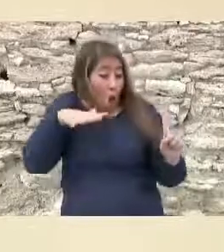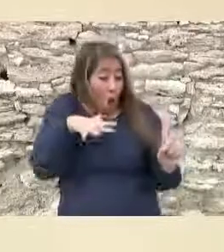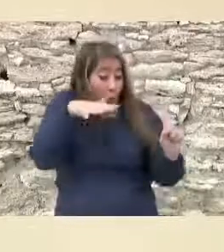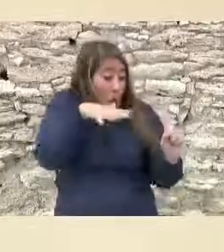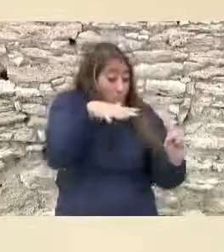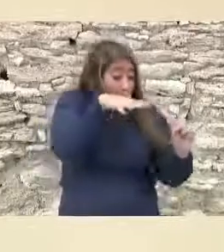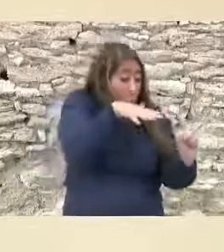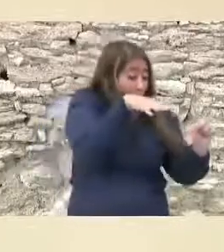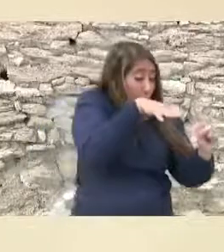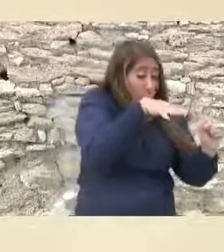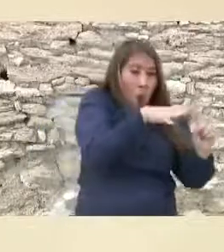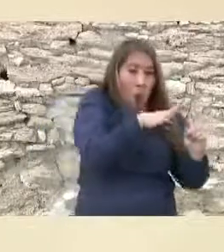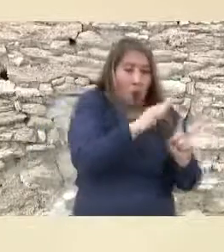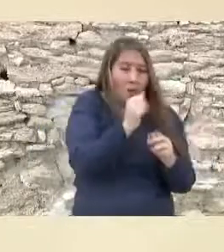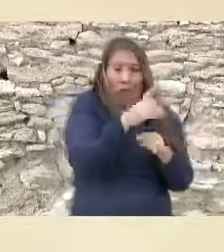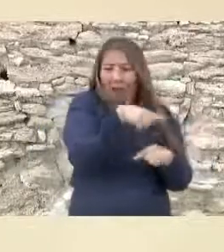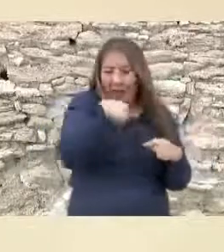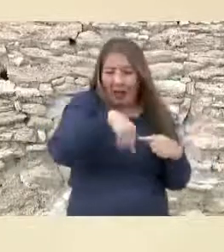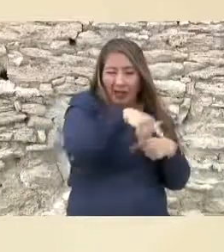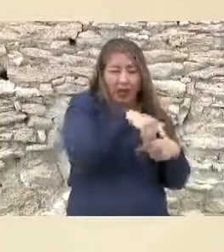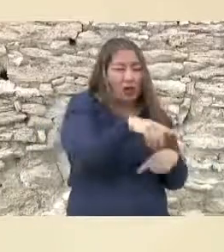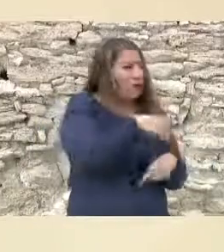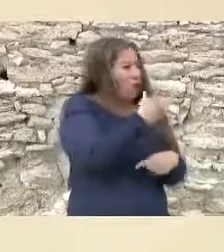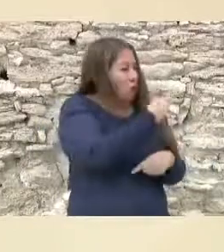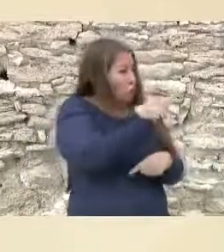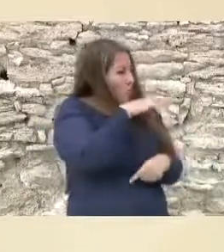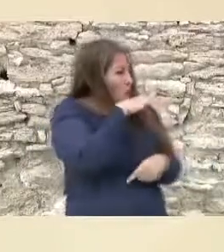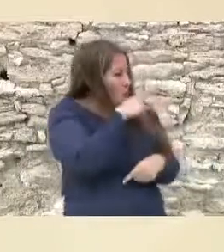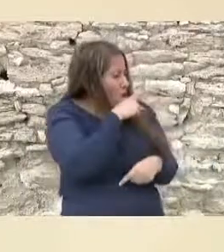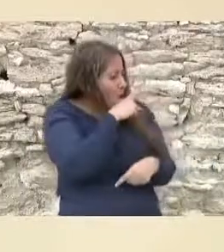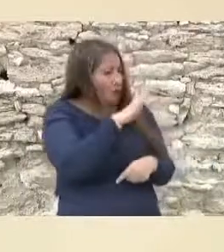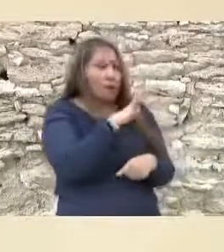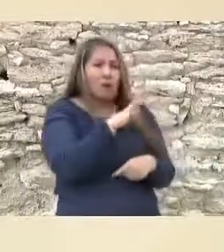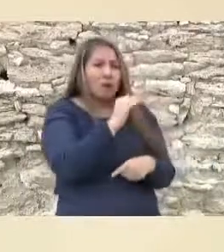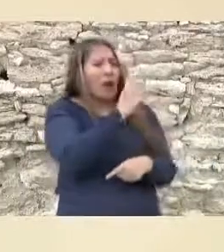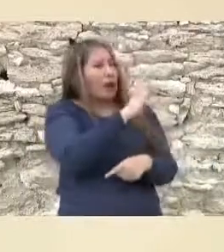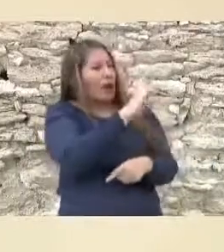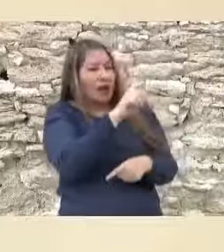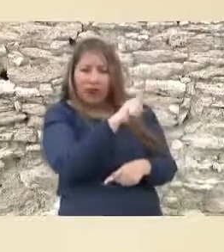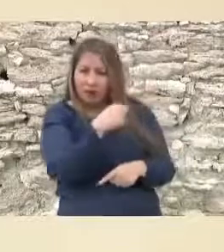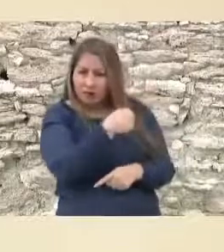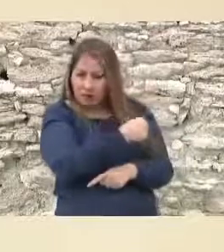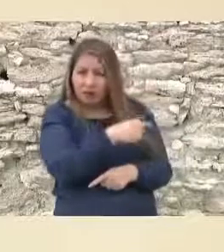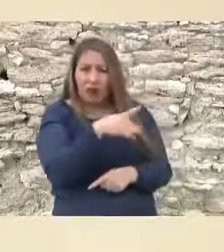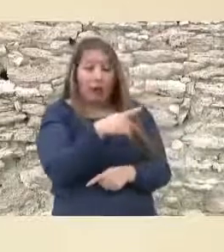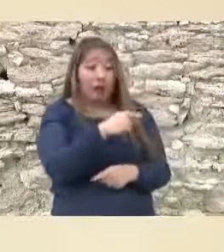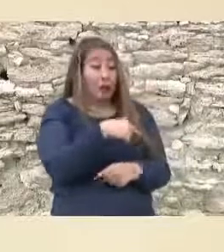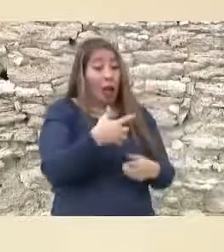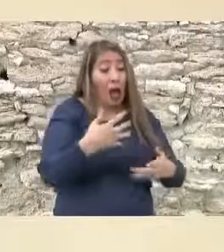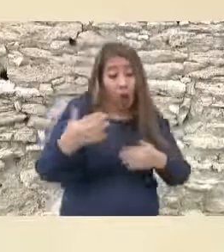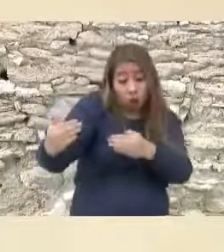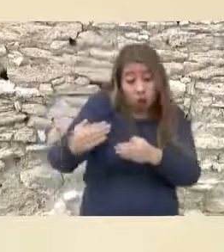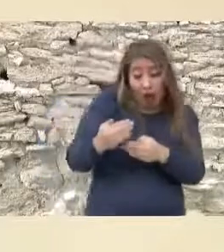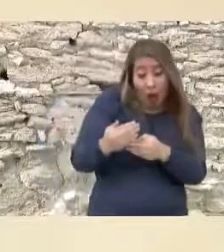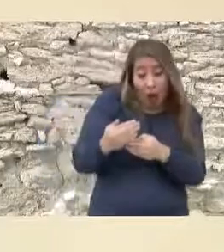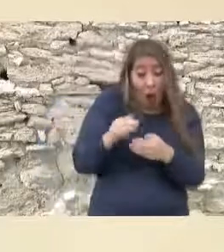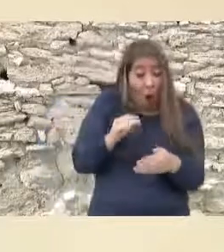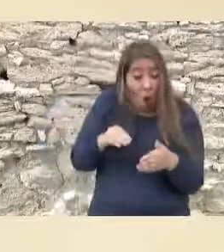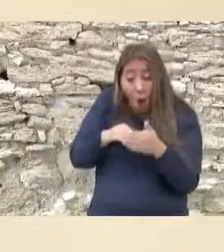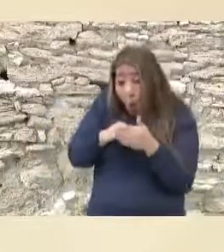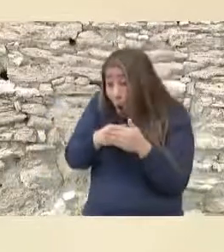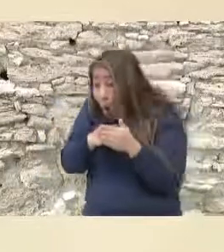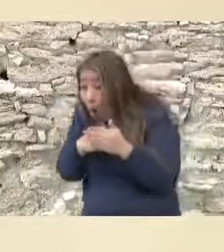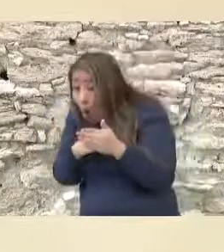ocupación del segundo imperio. El papá de Venustiano Carranza, don Jesús Carranza, acoge al general Escobedo